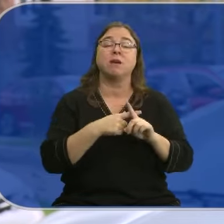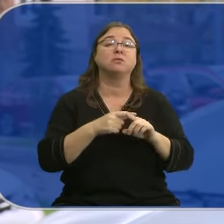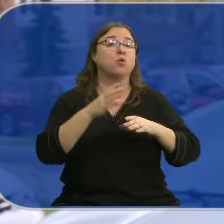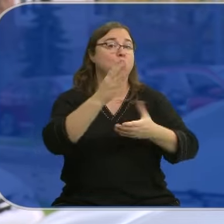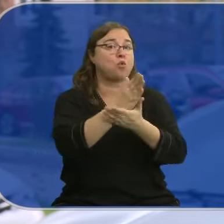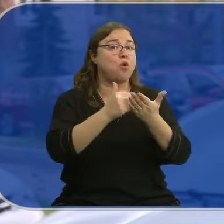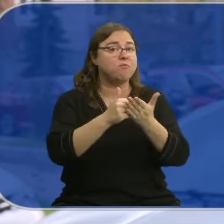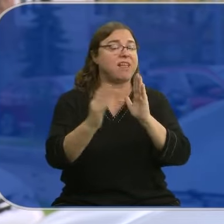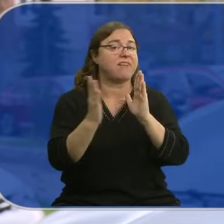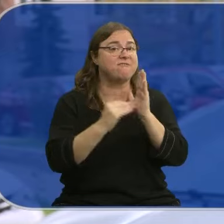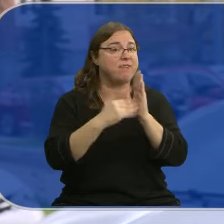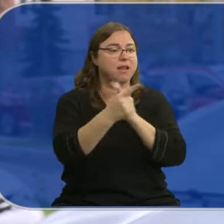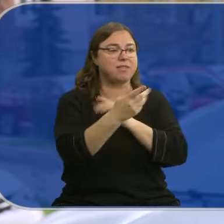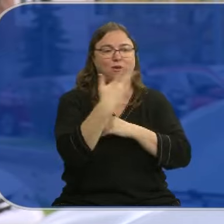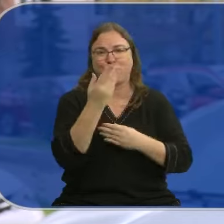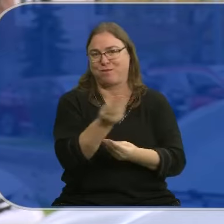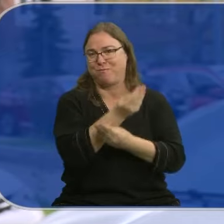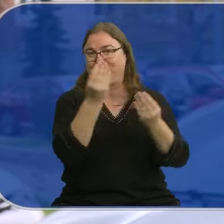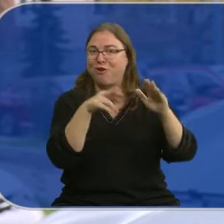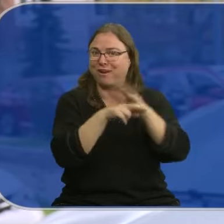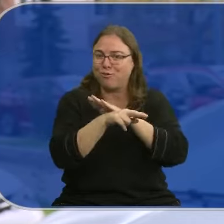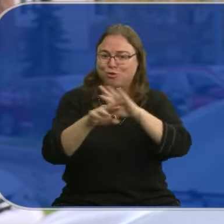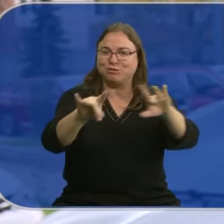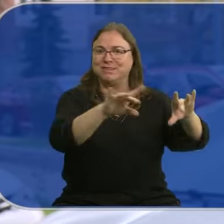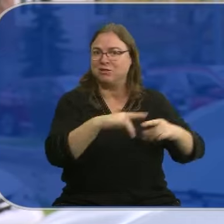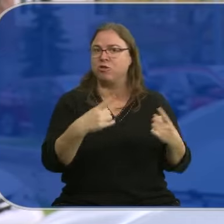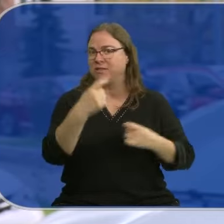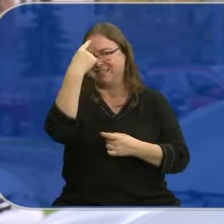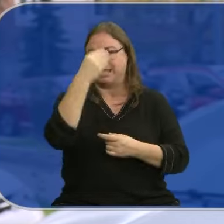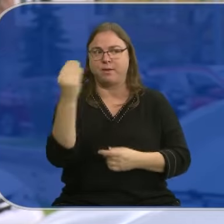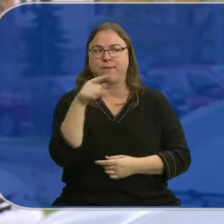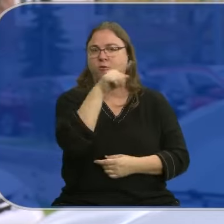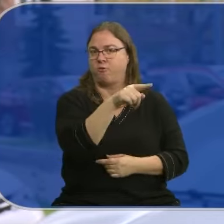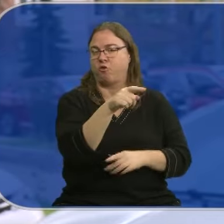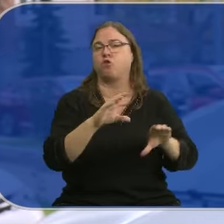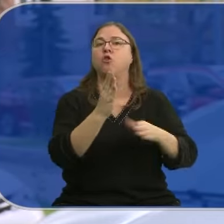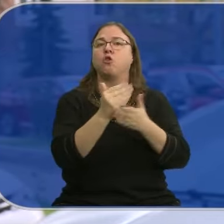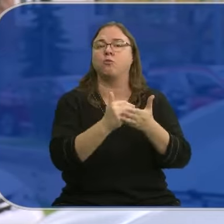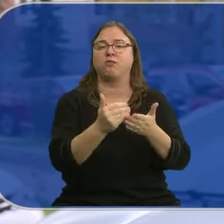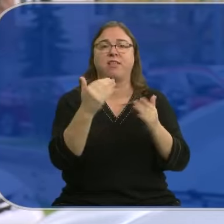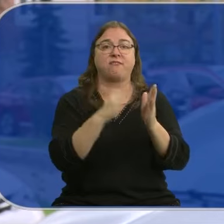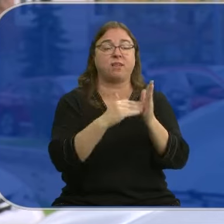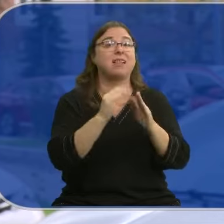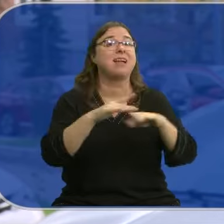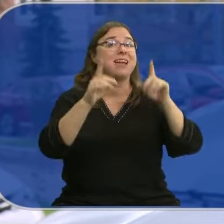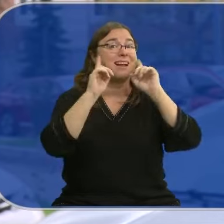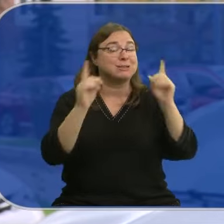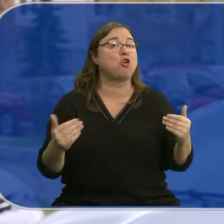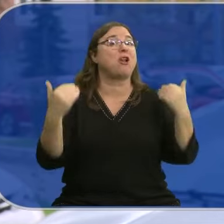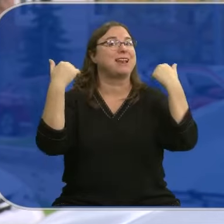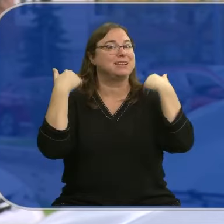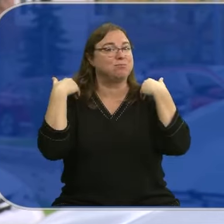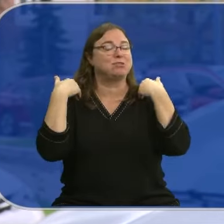Comunidad Valenciana quien mejor conocía los recursos, el territorio y las necesidades y que por tanto en este caso la responsabilidad del Estado era